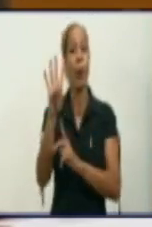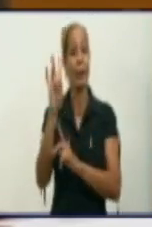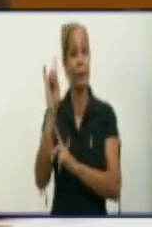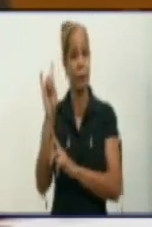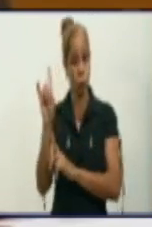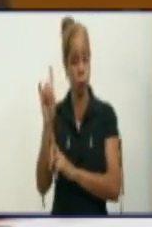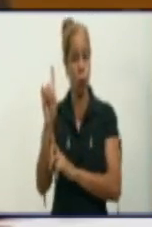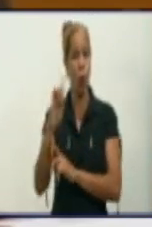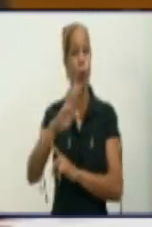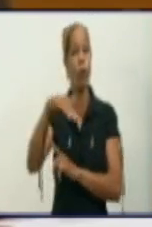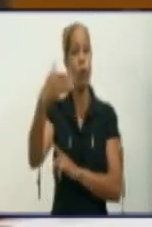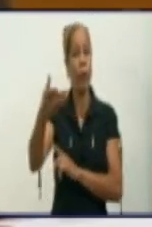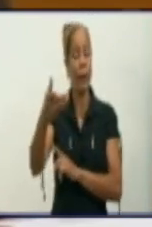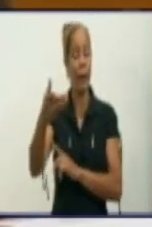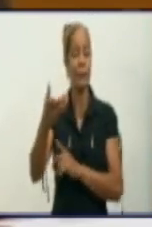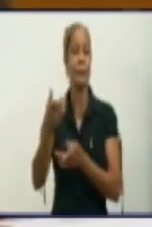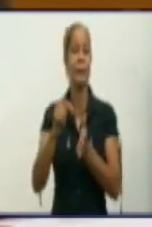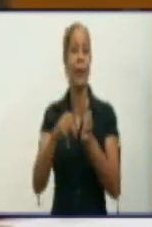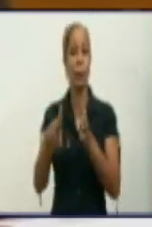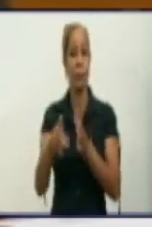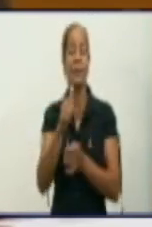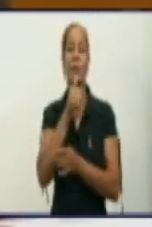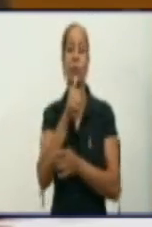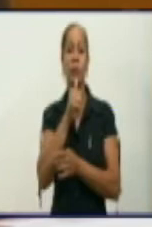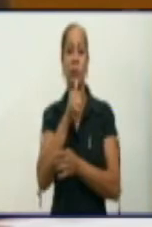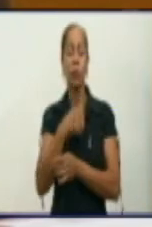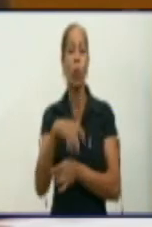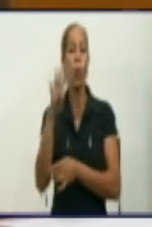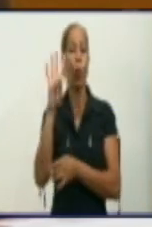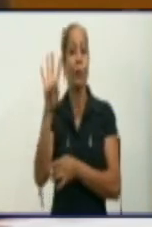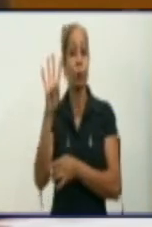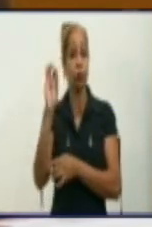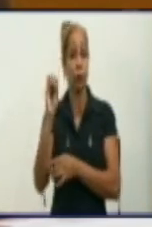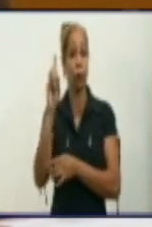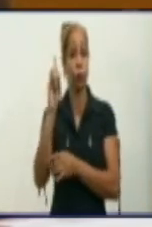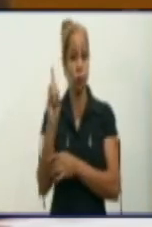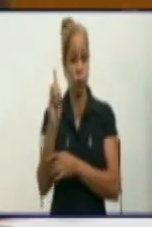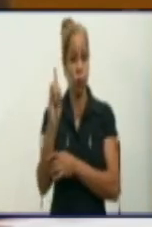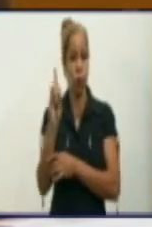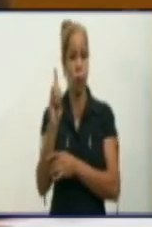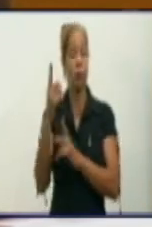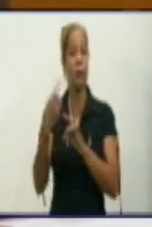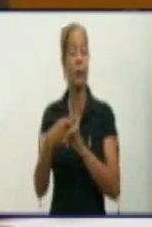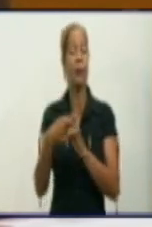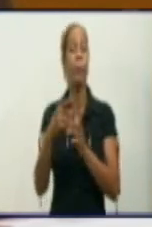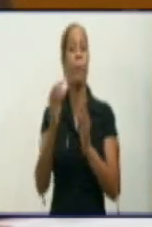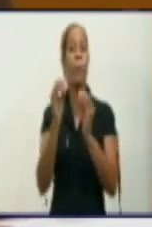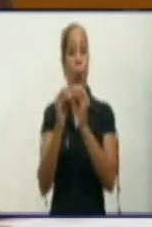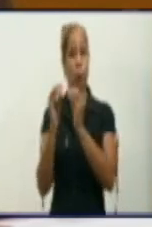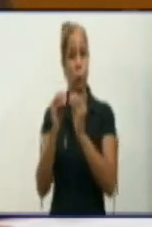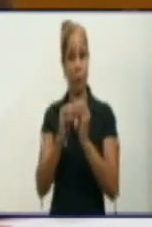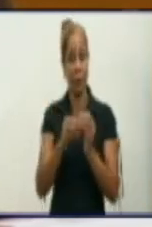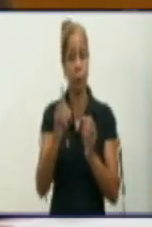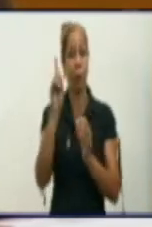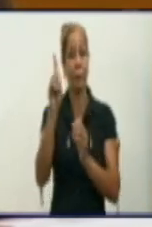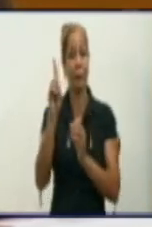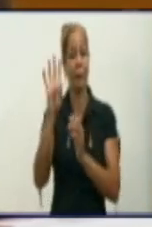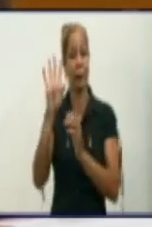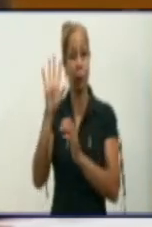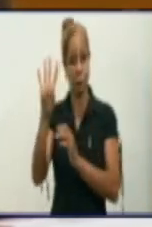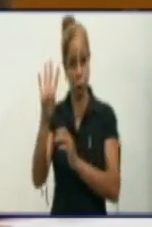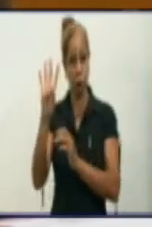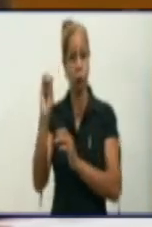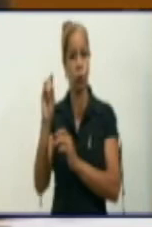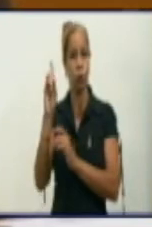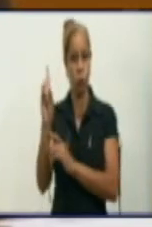provincia, sospechosos 401 y por contacto 1.428. La provincia acumula ya un total de